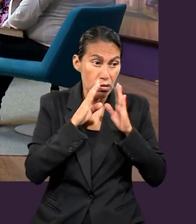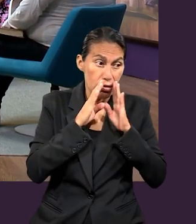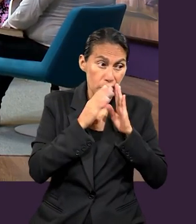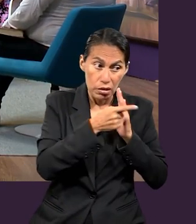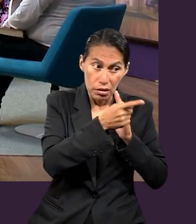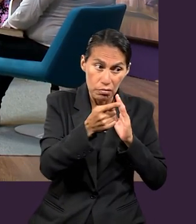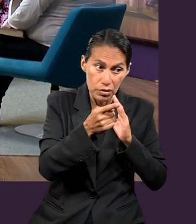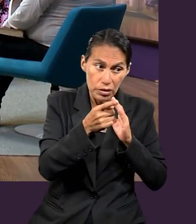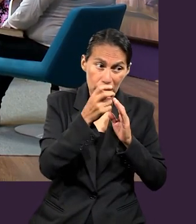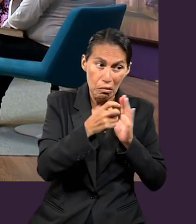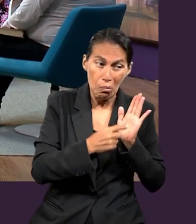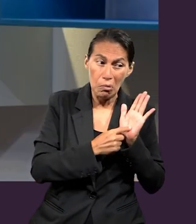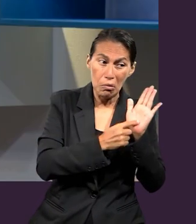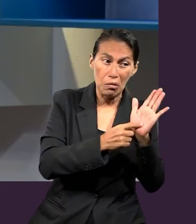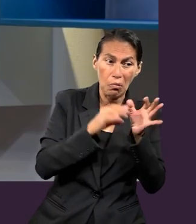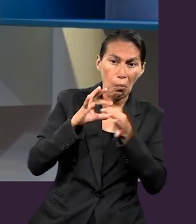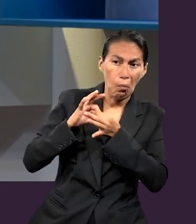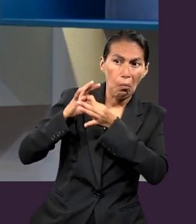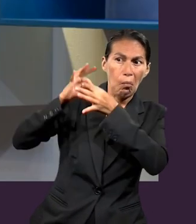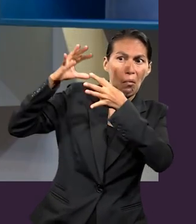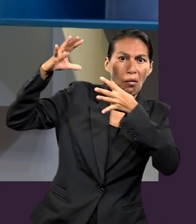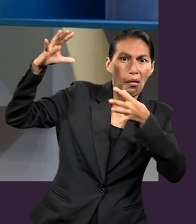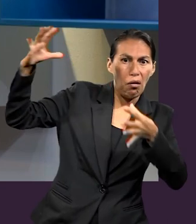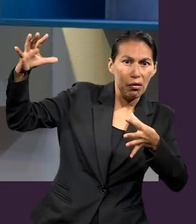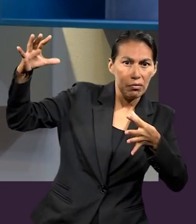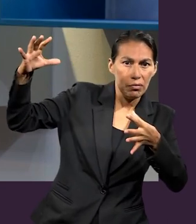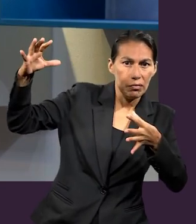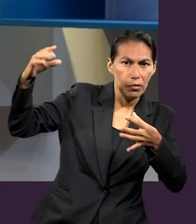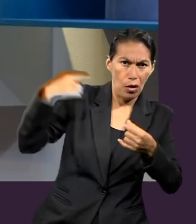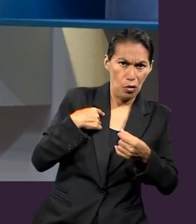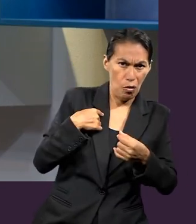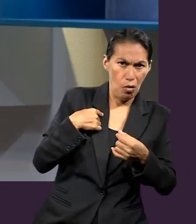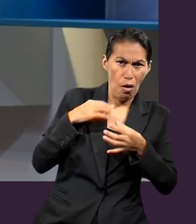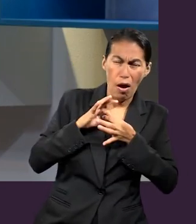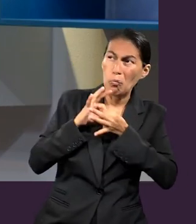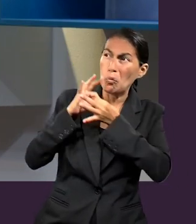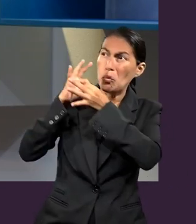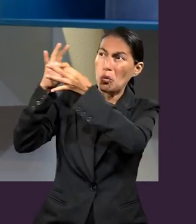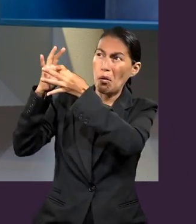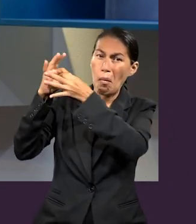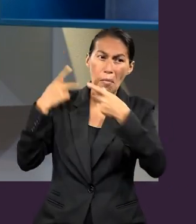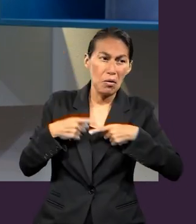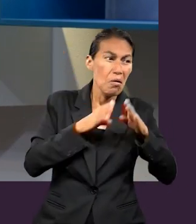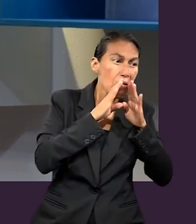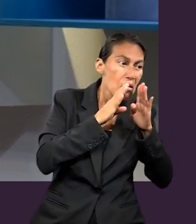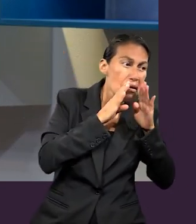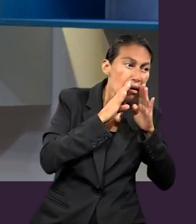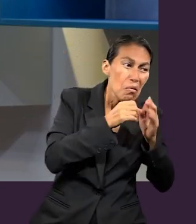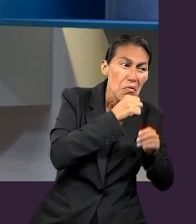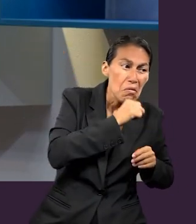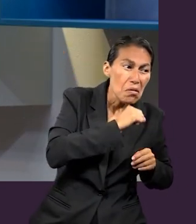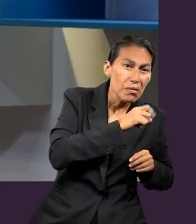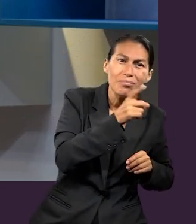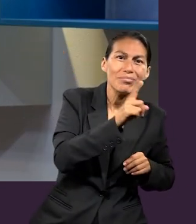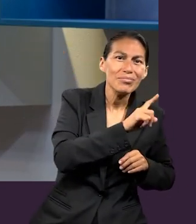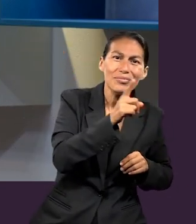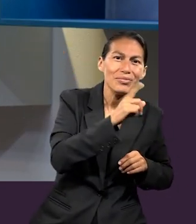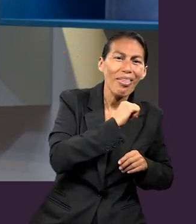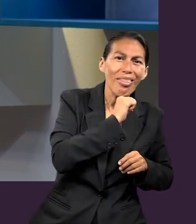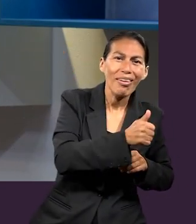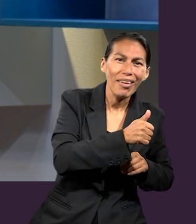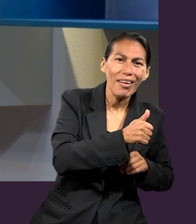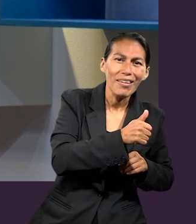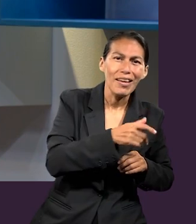estamos demostrando que nos estamos alejando de Jesús. Porque mientras más conocemos a Jesús,